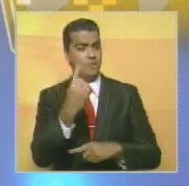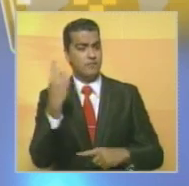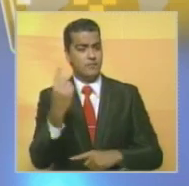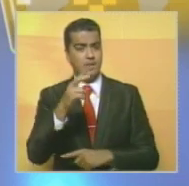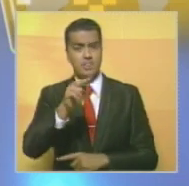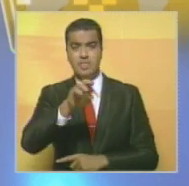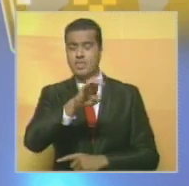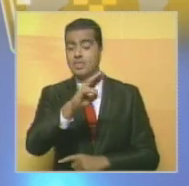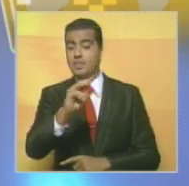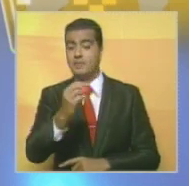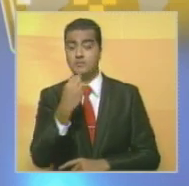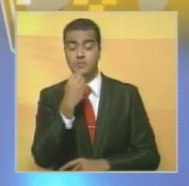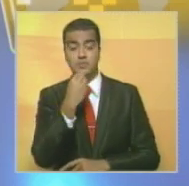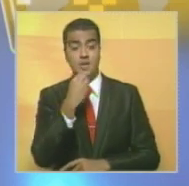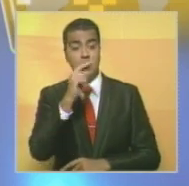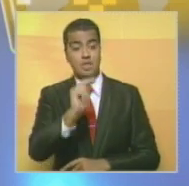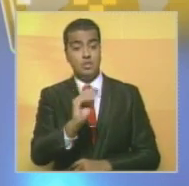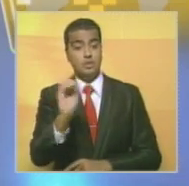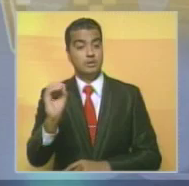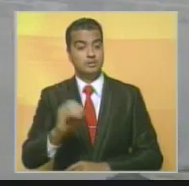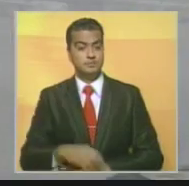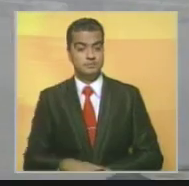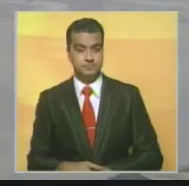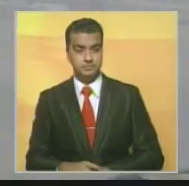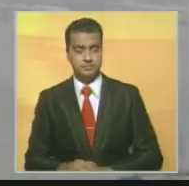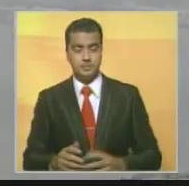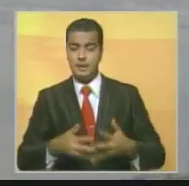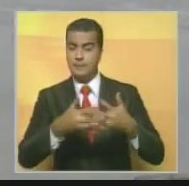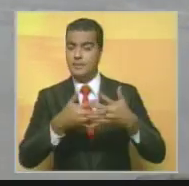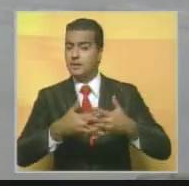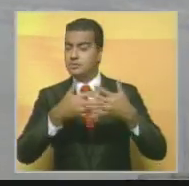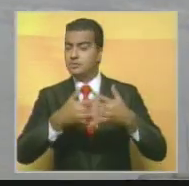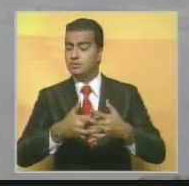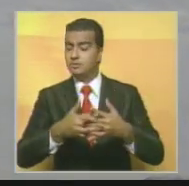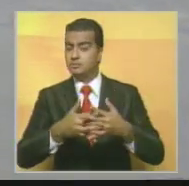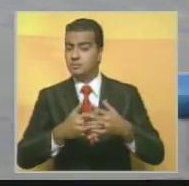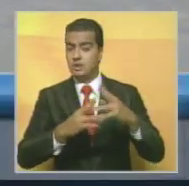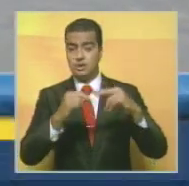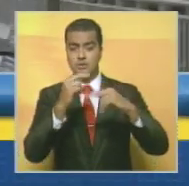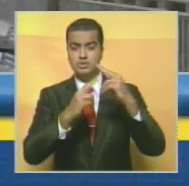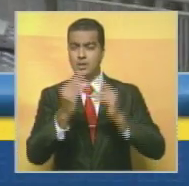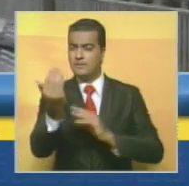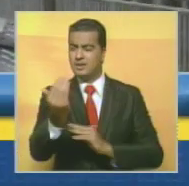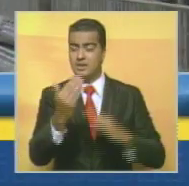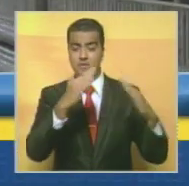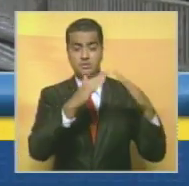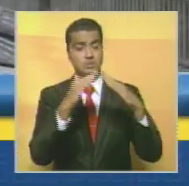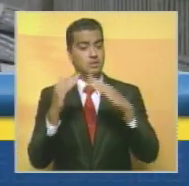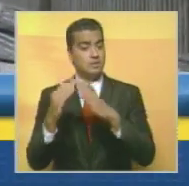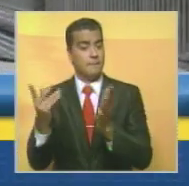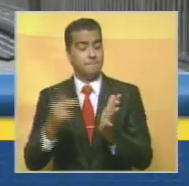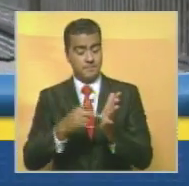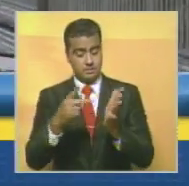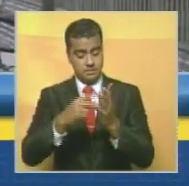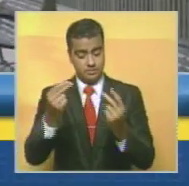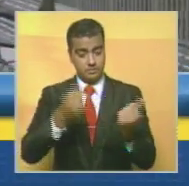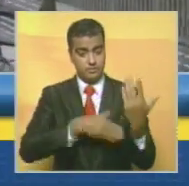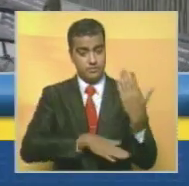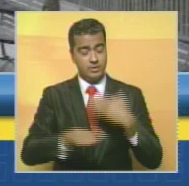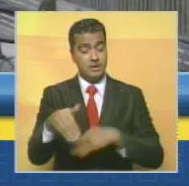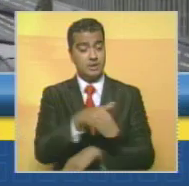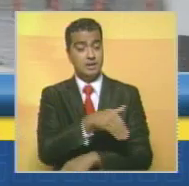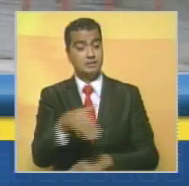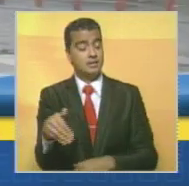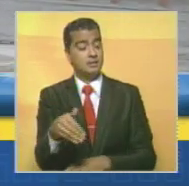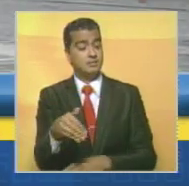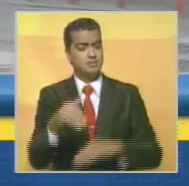Nemo que azota el noreste del país. La administración insta a los residentes a regresar a sus casas y permanecer fuera de las carreteras